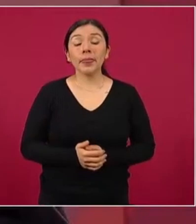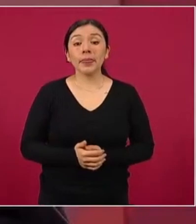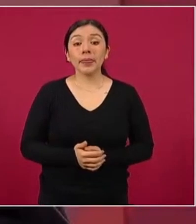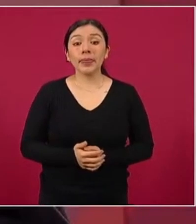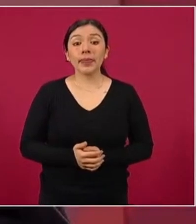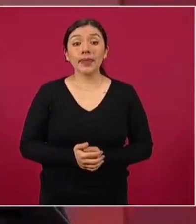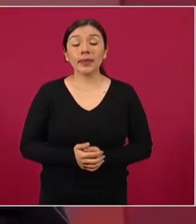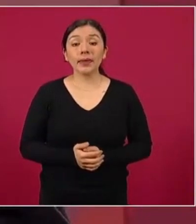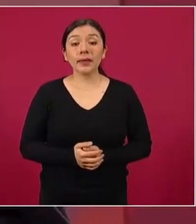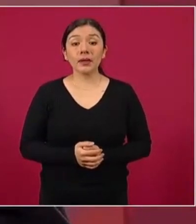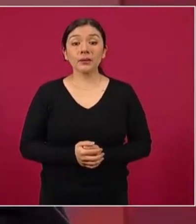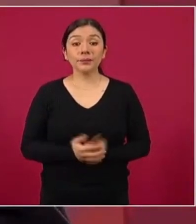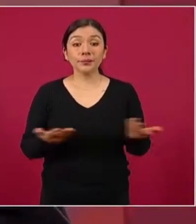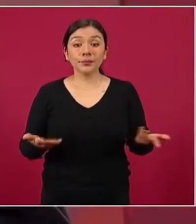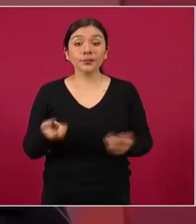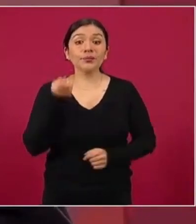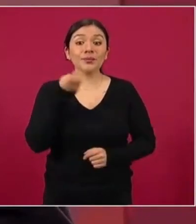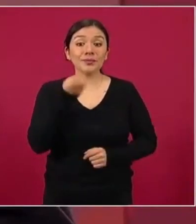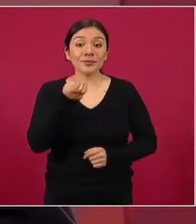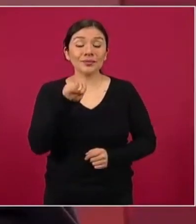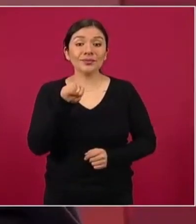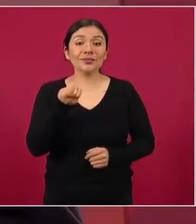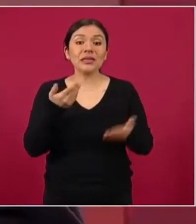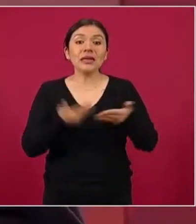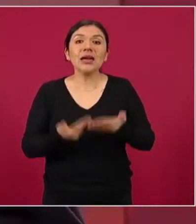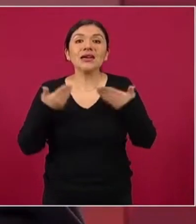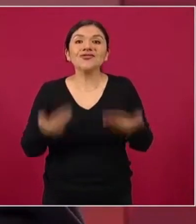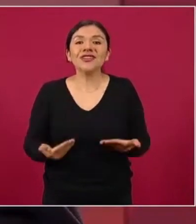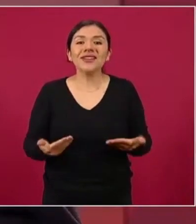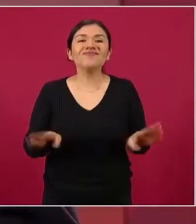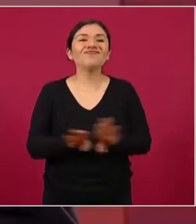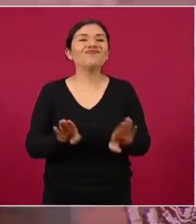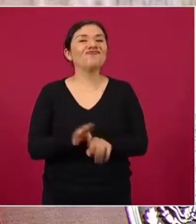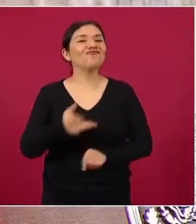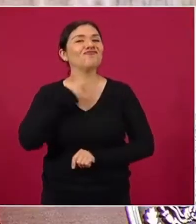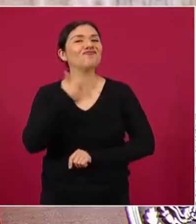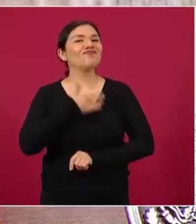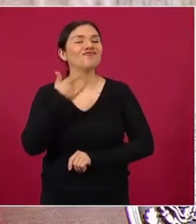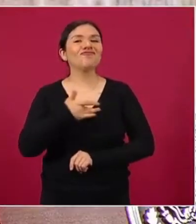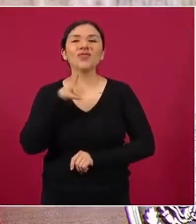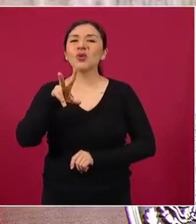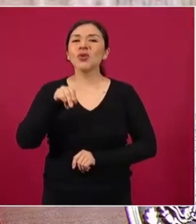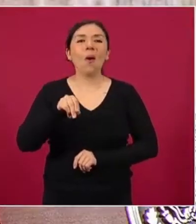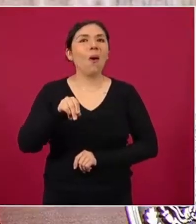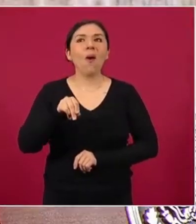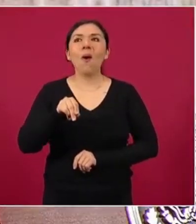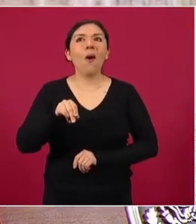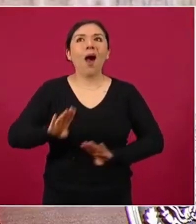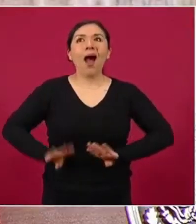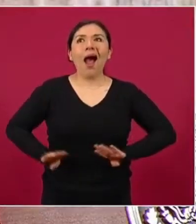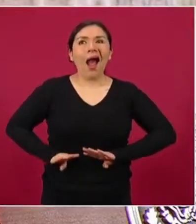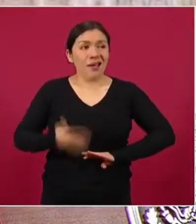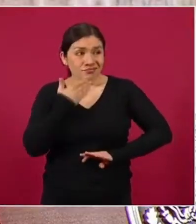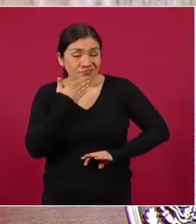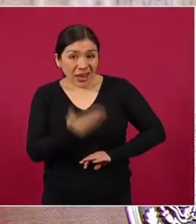Entonces, hay esa muy mala costumbre,